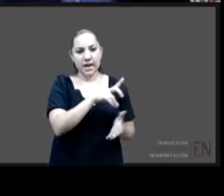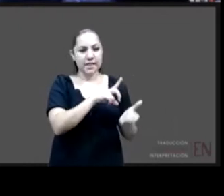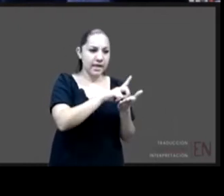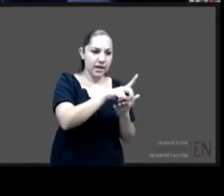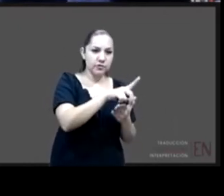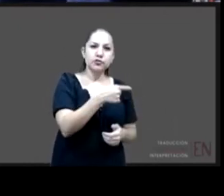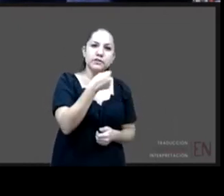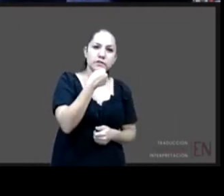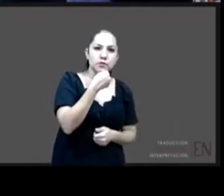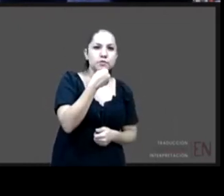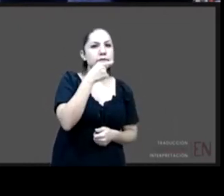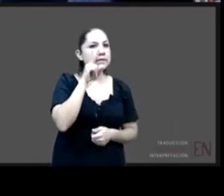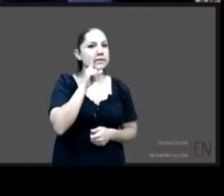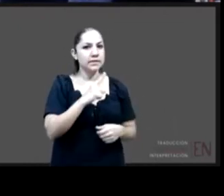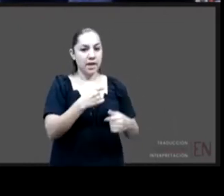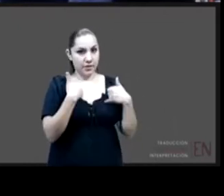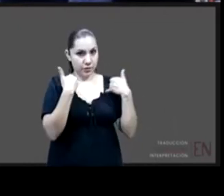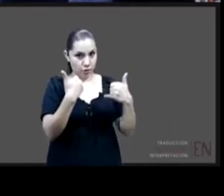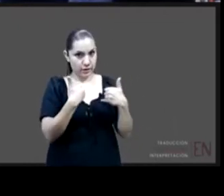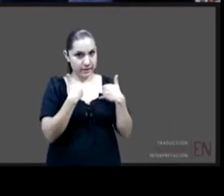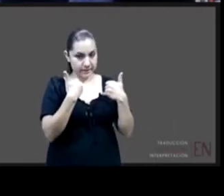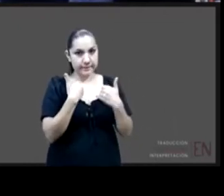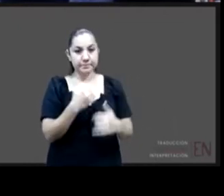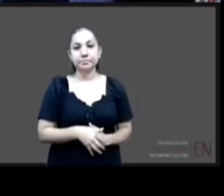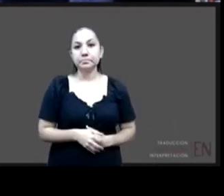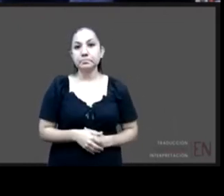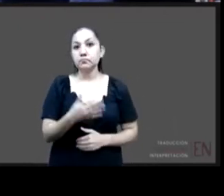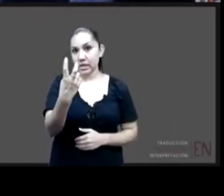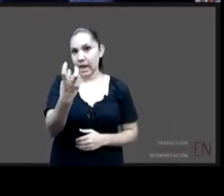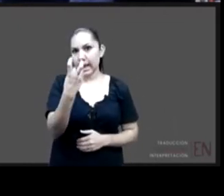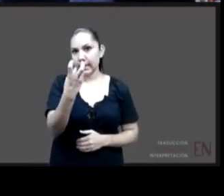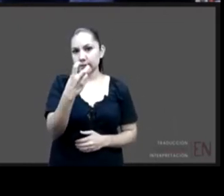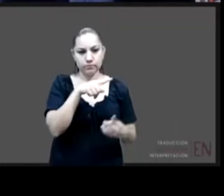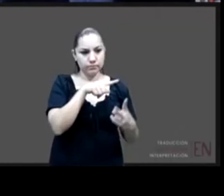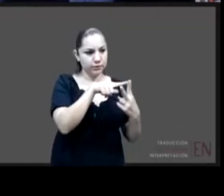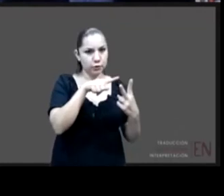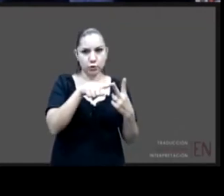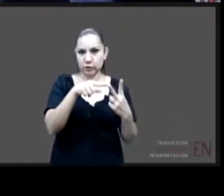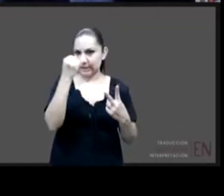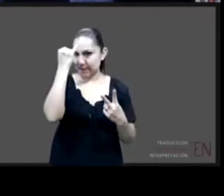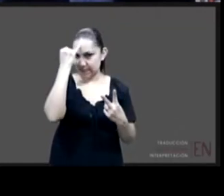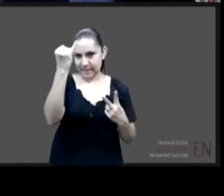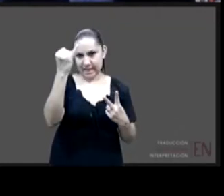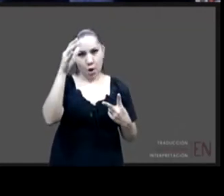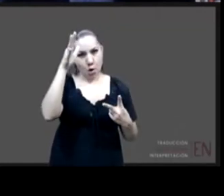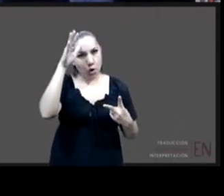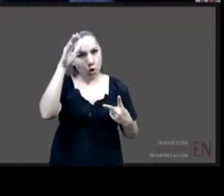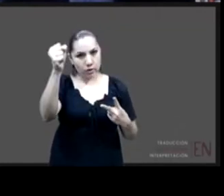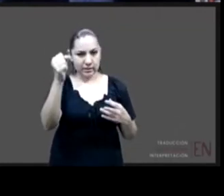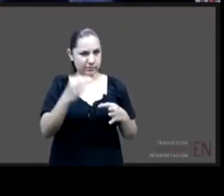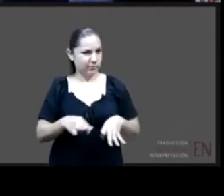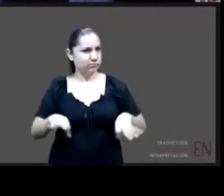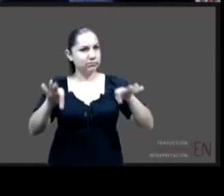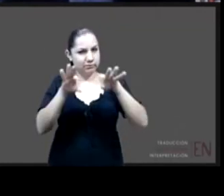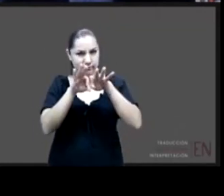pues están estos dos conceptos centrales los niños las niñas los adolescentes